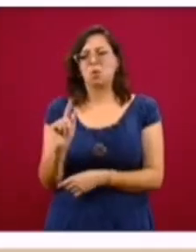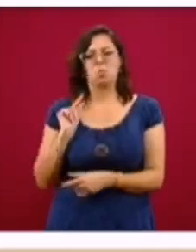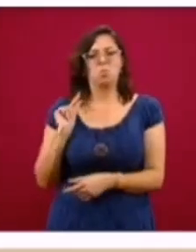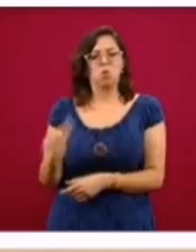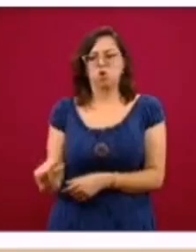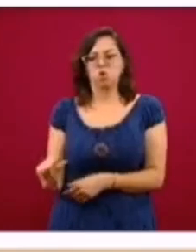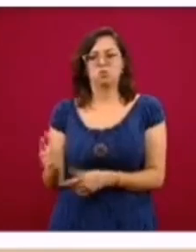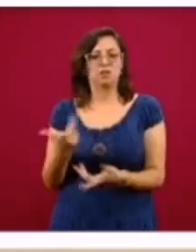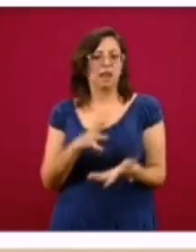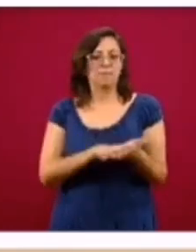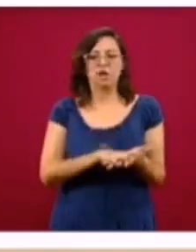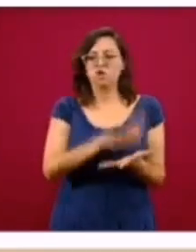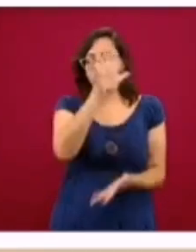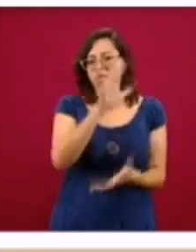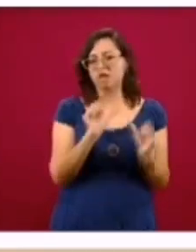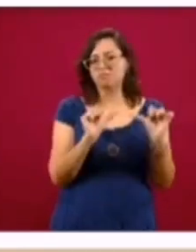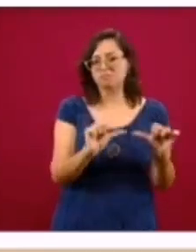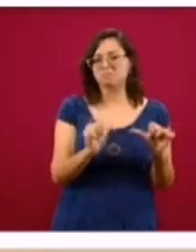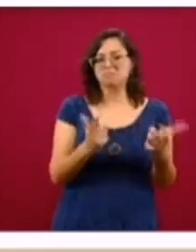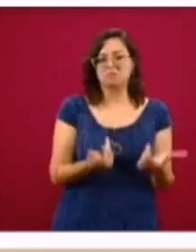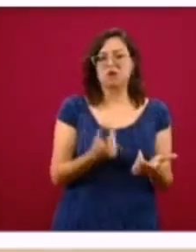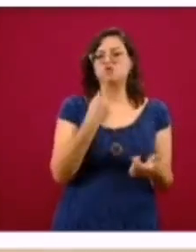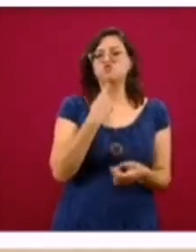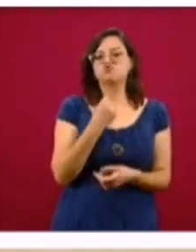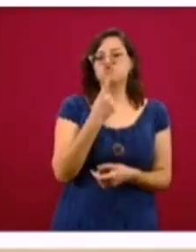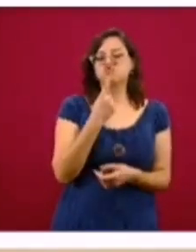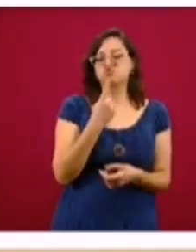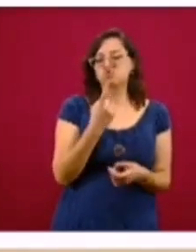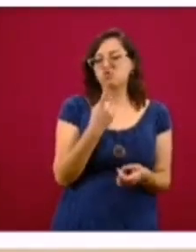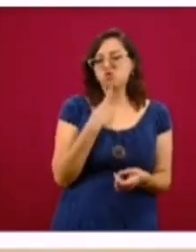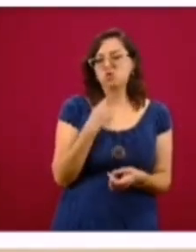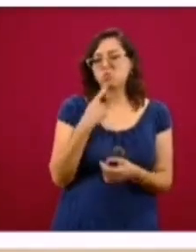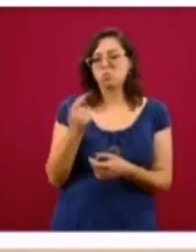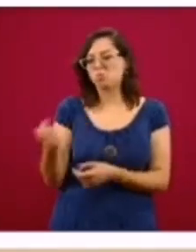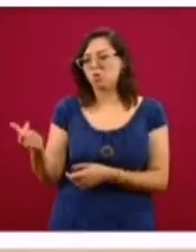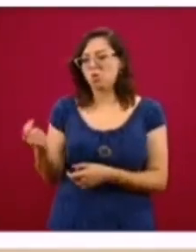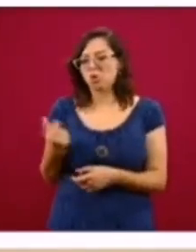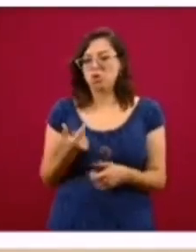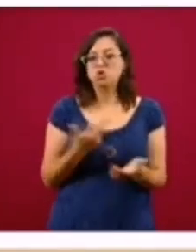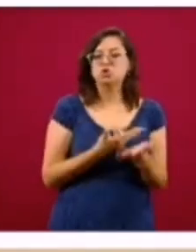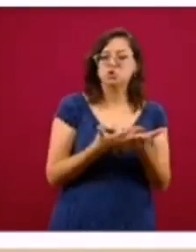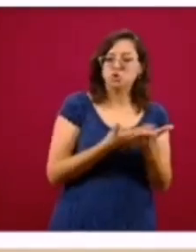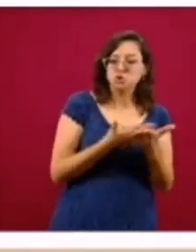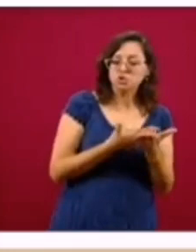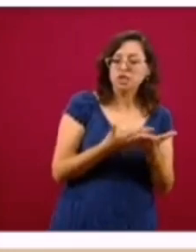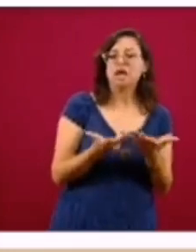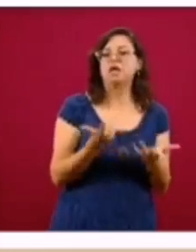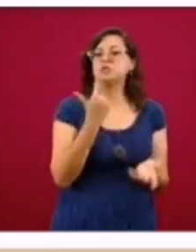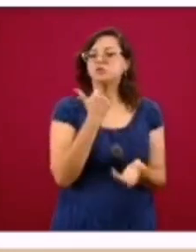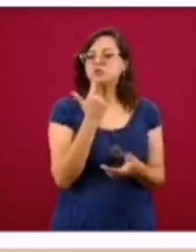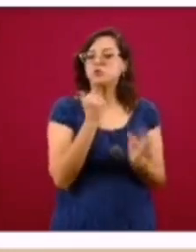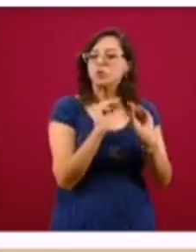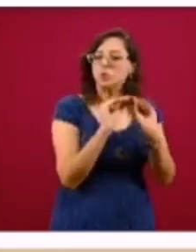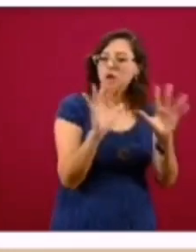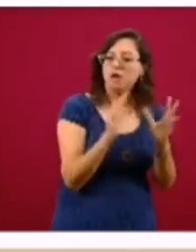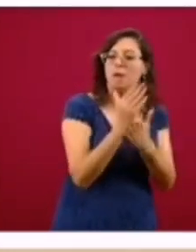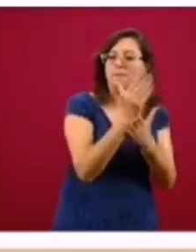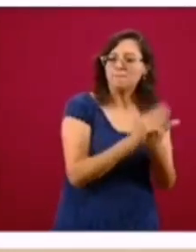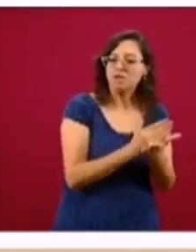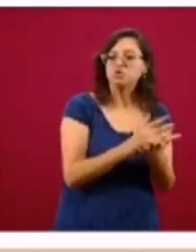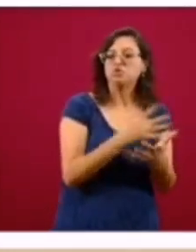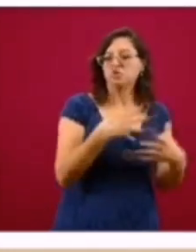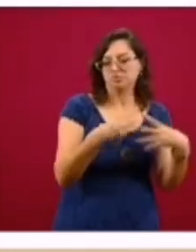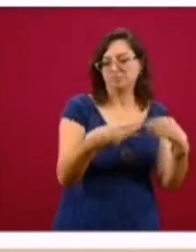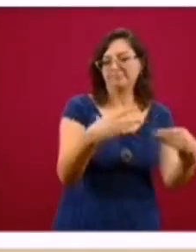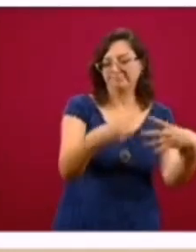comparados a los municipios más claros, los rosas, los rojos, que representan una menor tasa en la semana